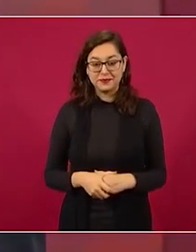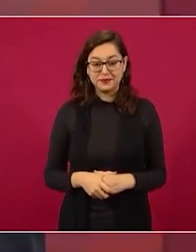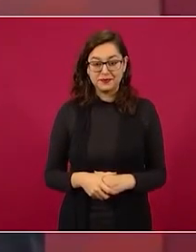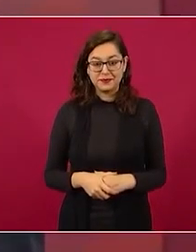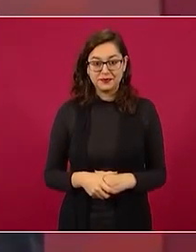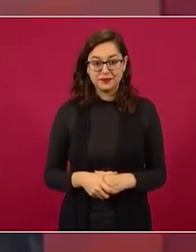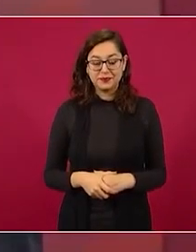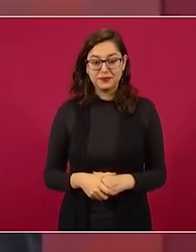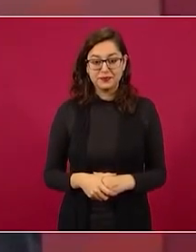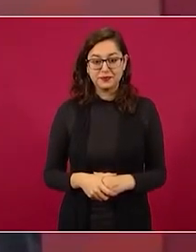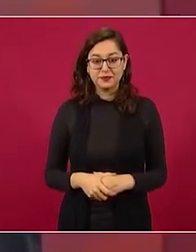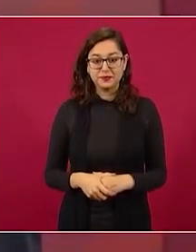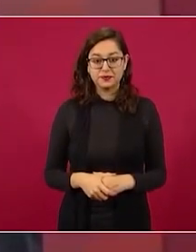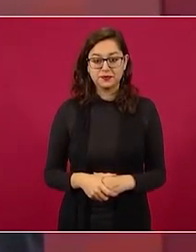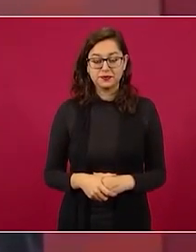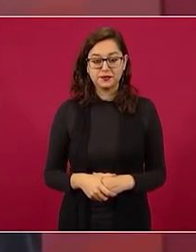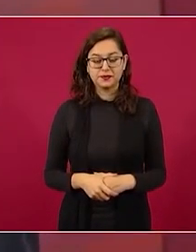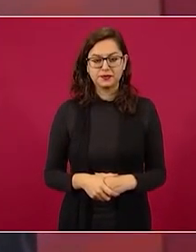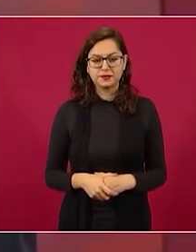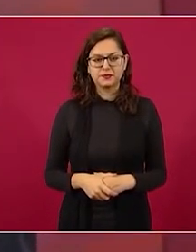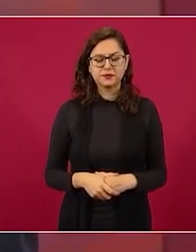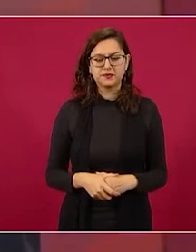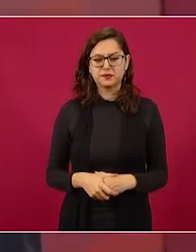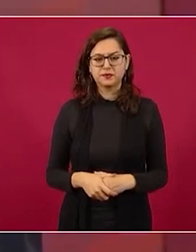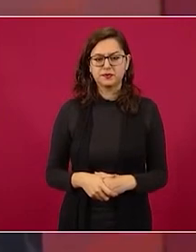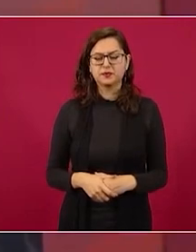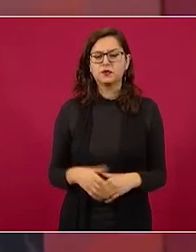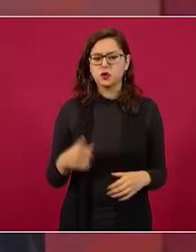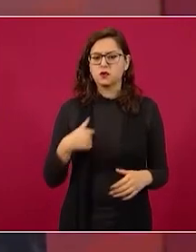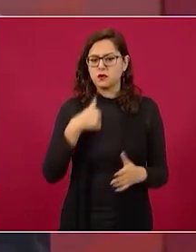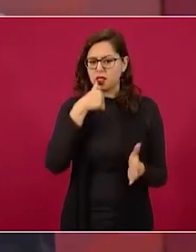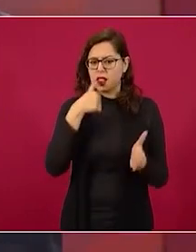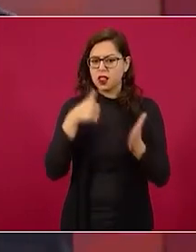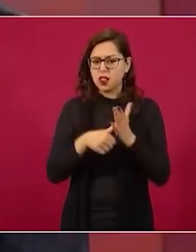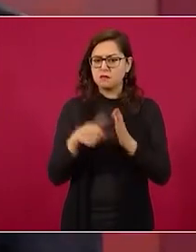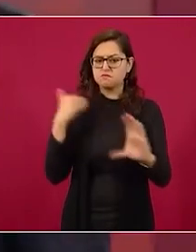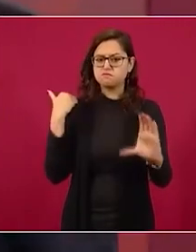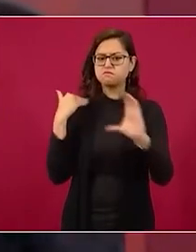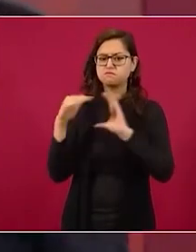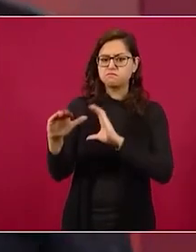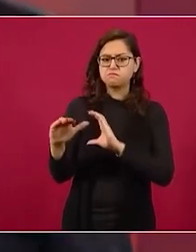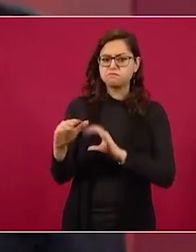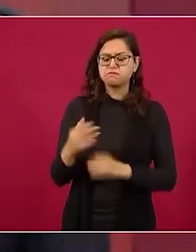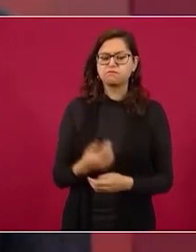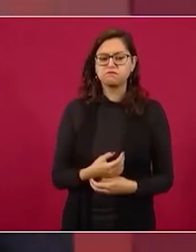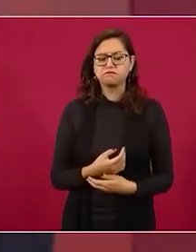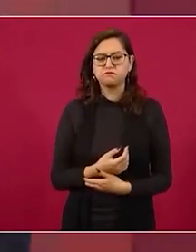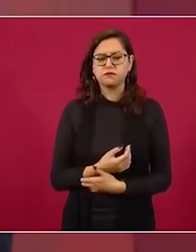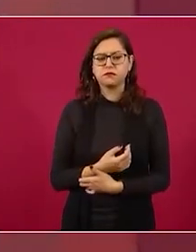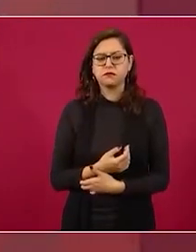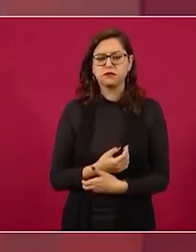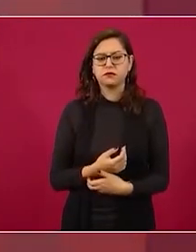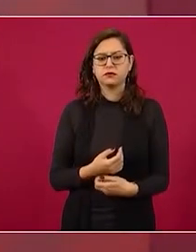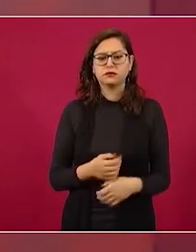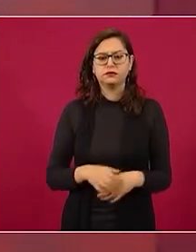no todavía me mandé una carta también para saber qué alcance tiene